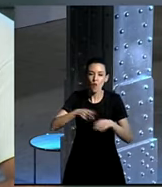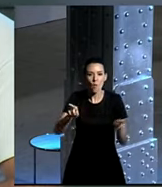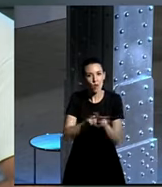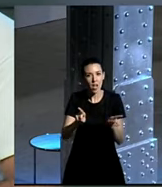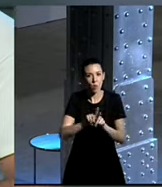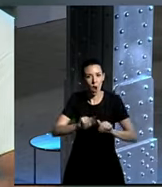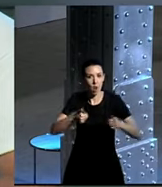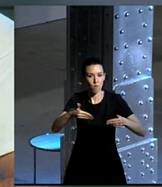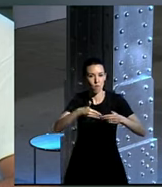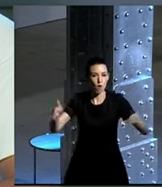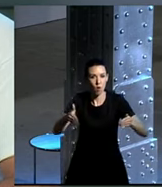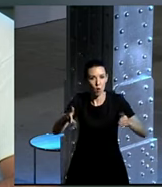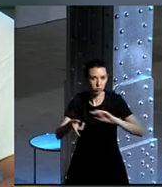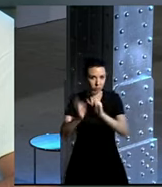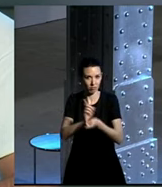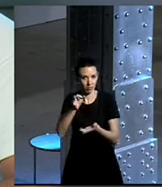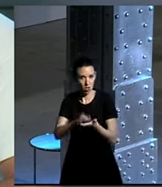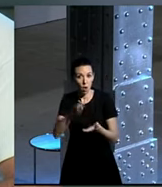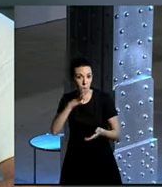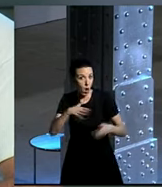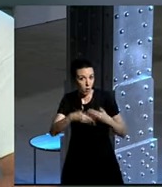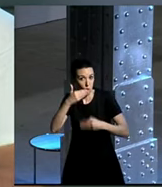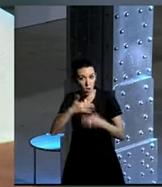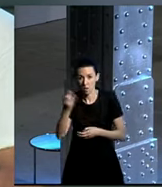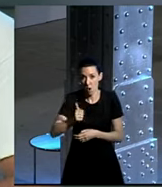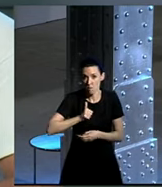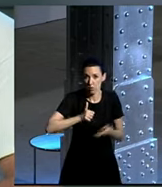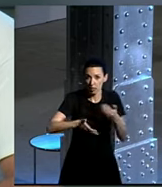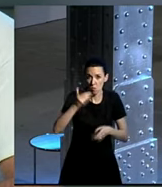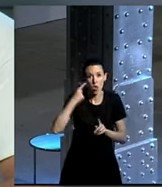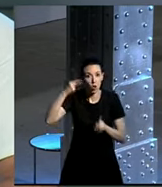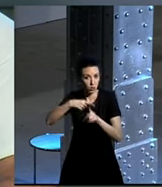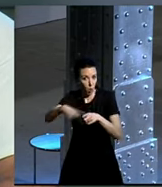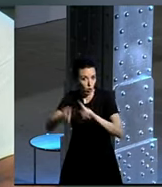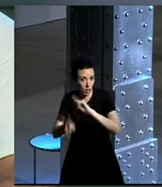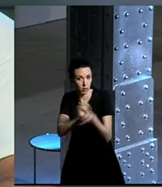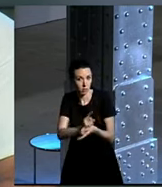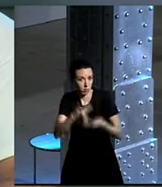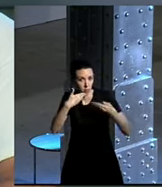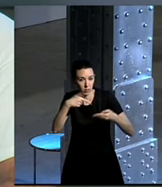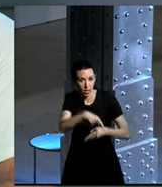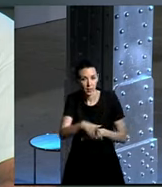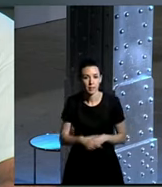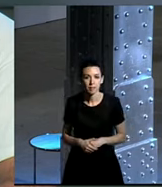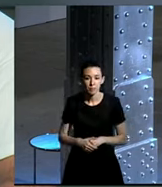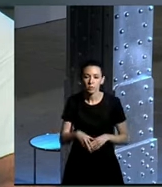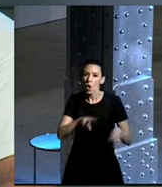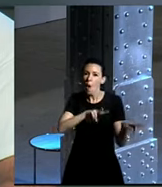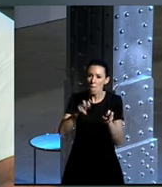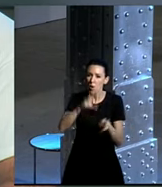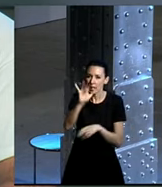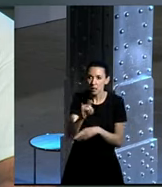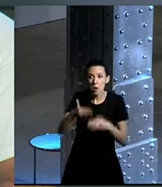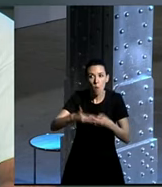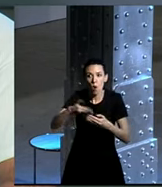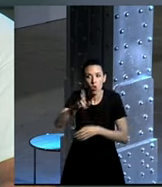transformación urbana, porque, como tú has dicho, está de moda y hay que aprovechar las modas para transformar las cosas. Está de moda, pero no es una moda.